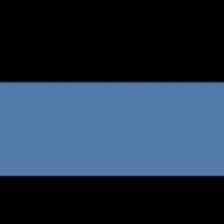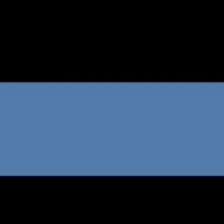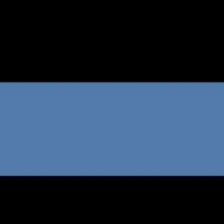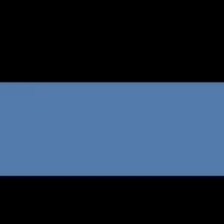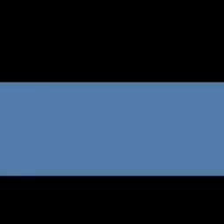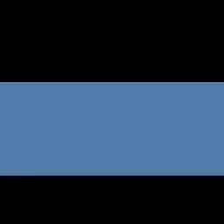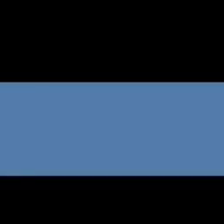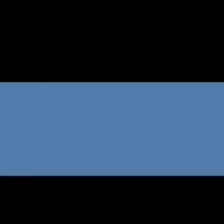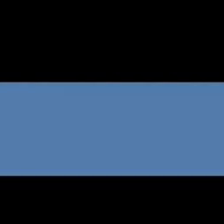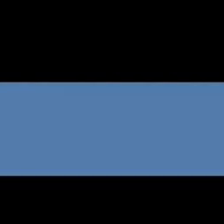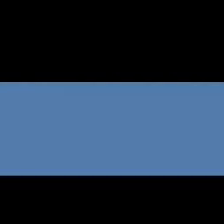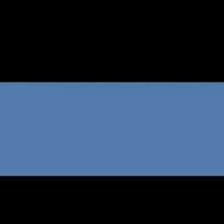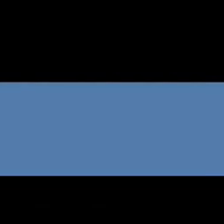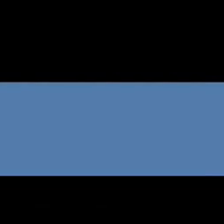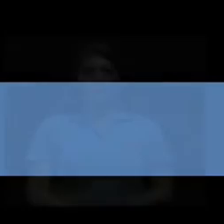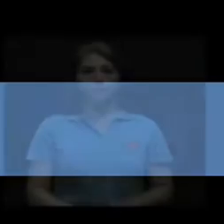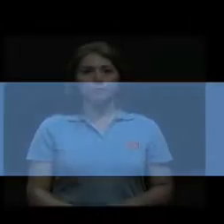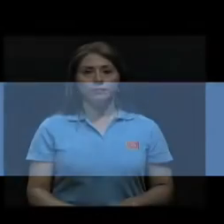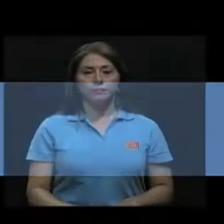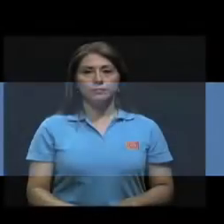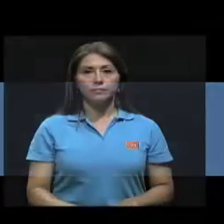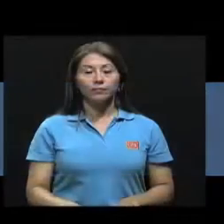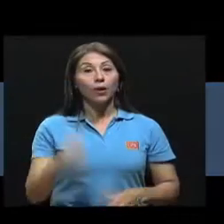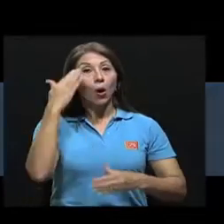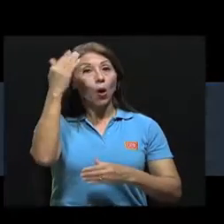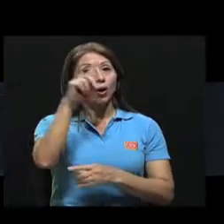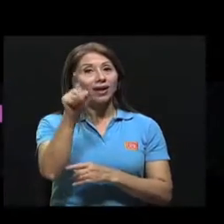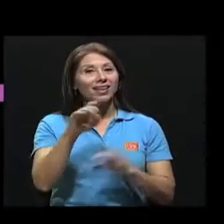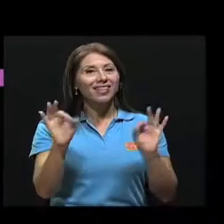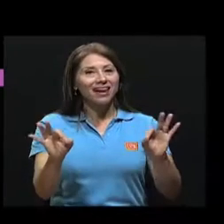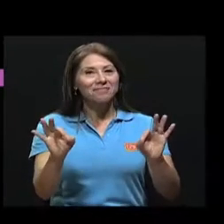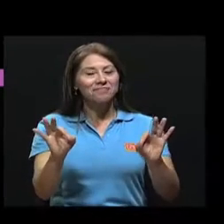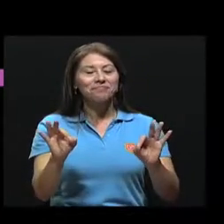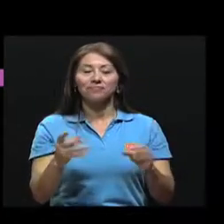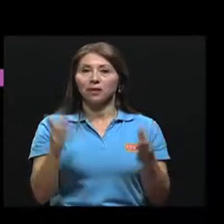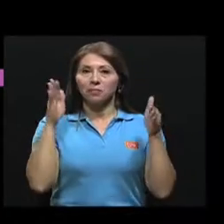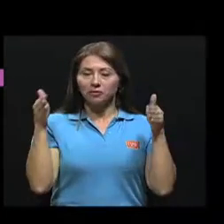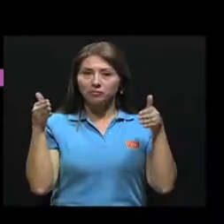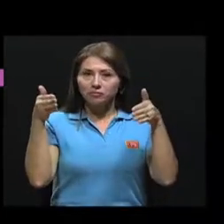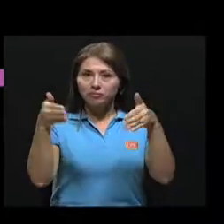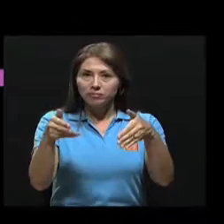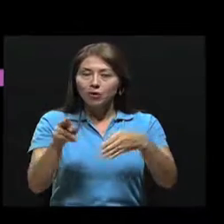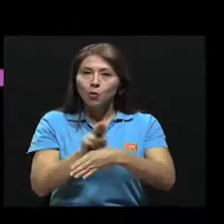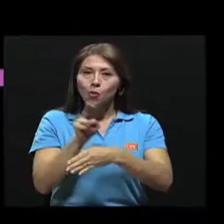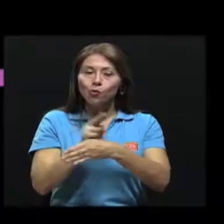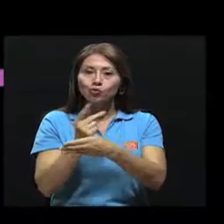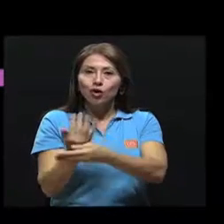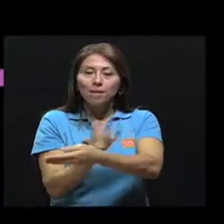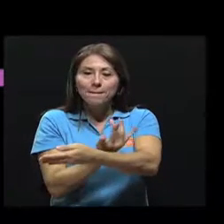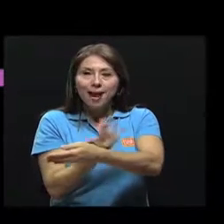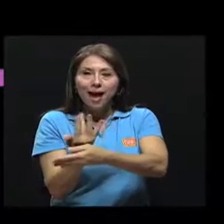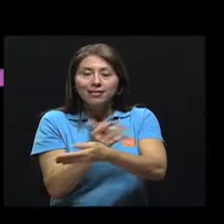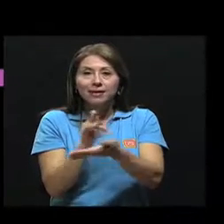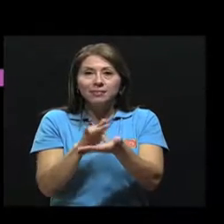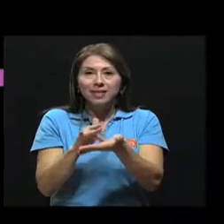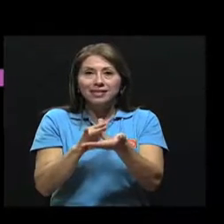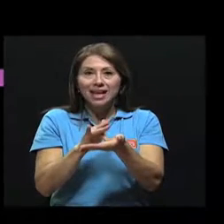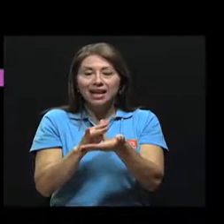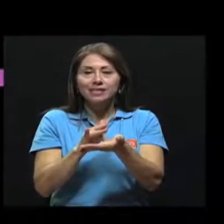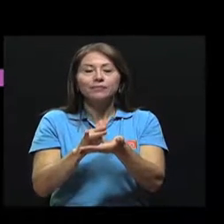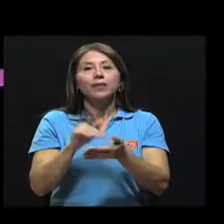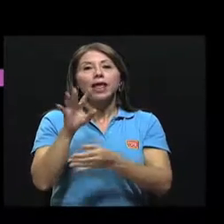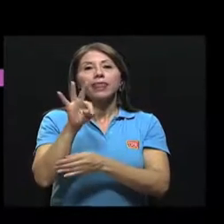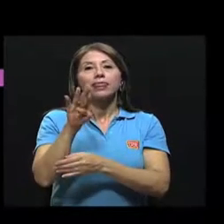Hola, ¿qué tal? A propósito del uso de plantas medicinales, Tramil, un programa de investigación en medicina popular